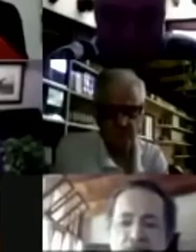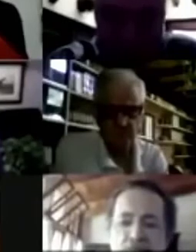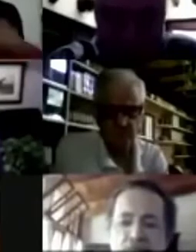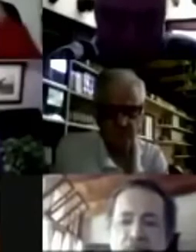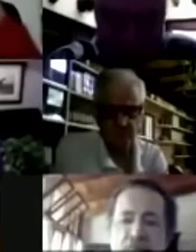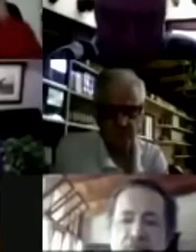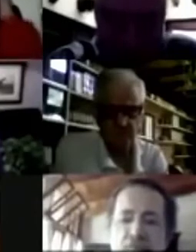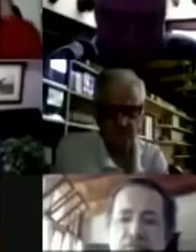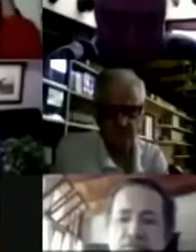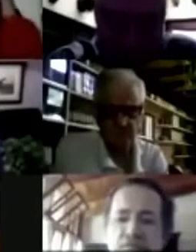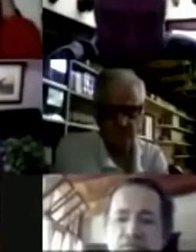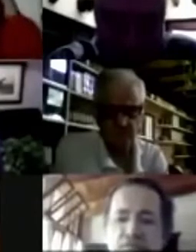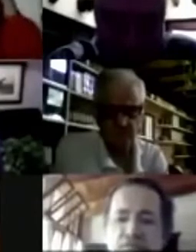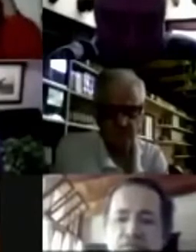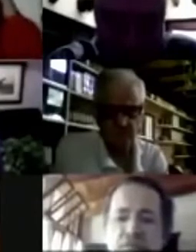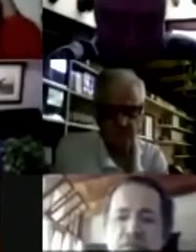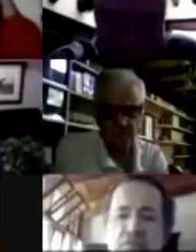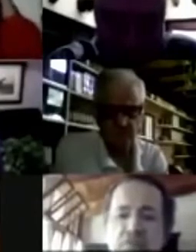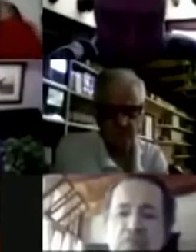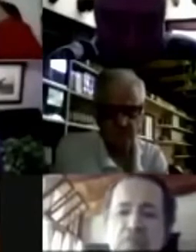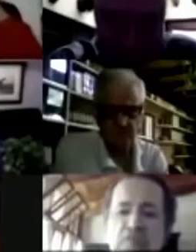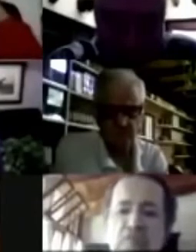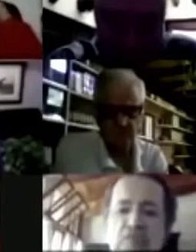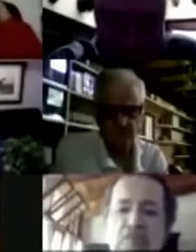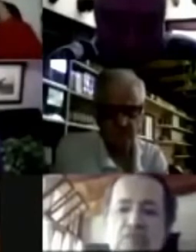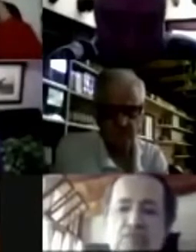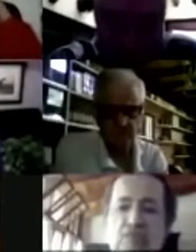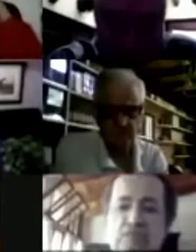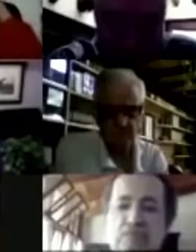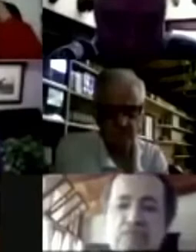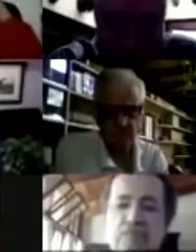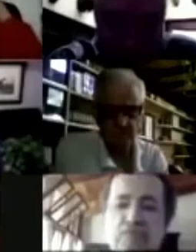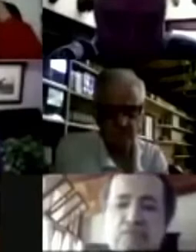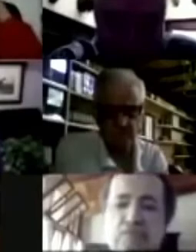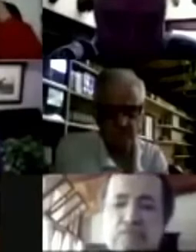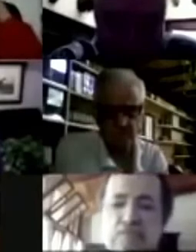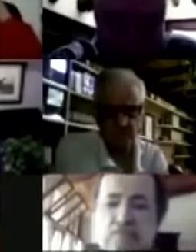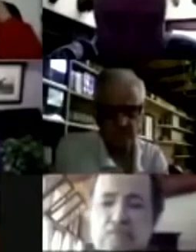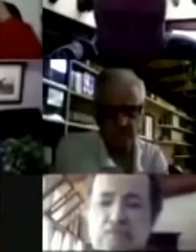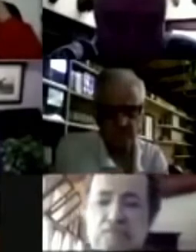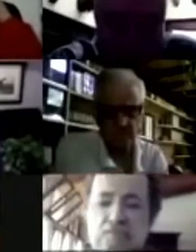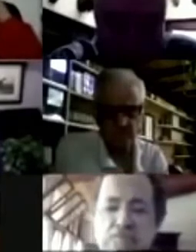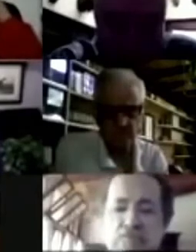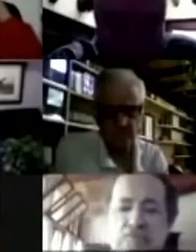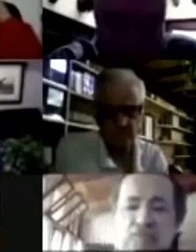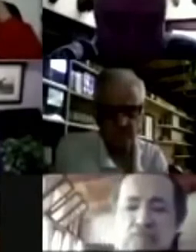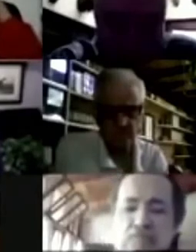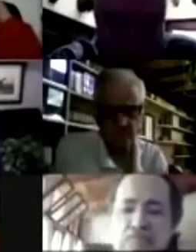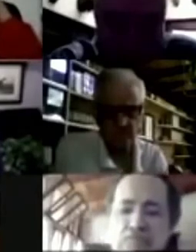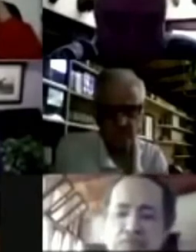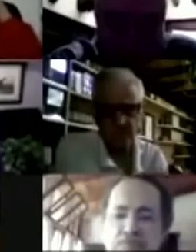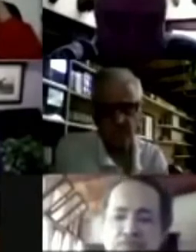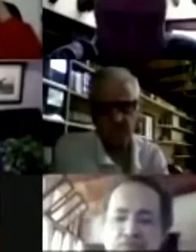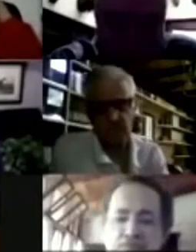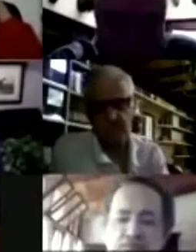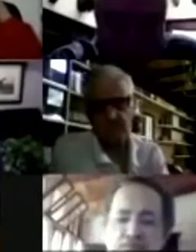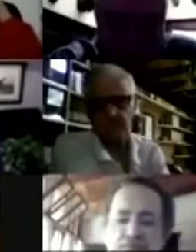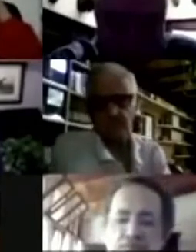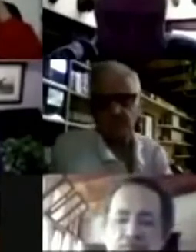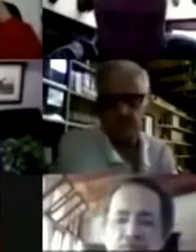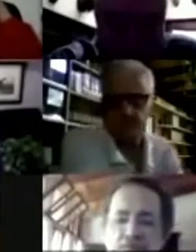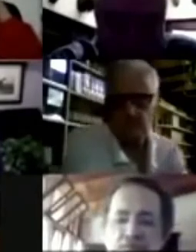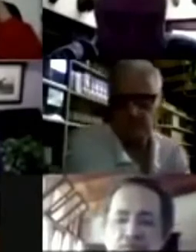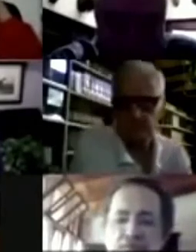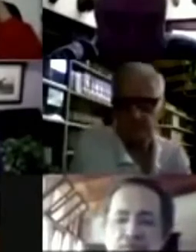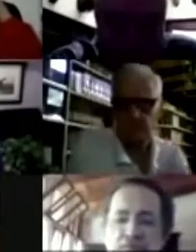Eso es un delirio, eso es imposible hacerlo ni a balazos, ni las revoluciones violentas que han destruido un